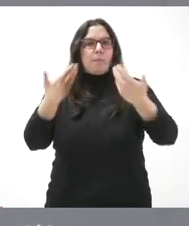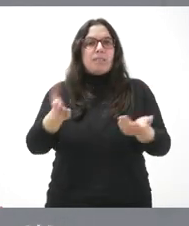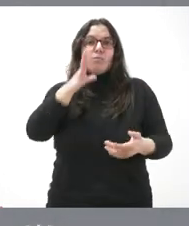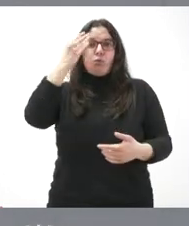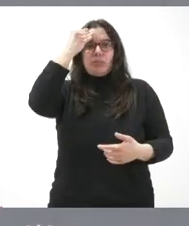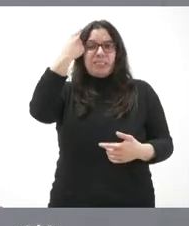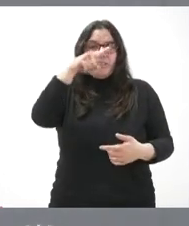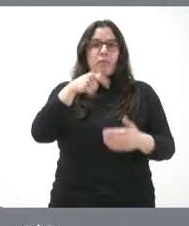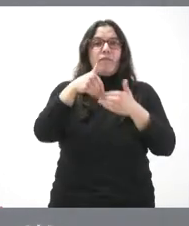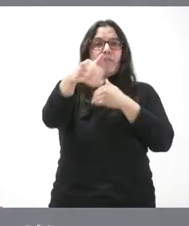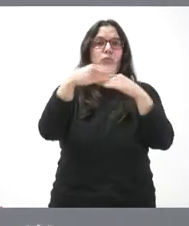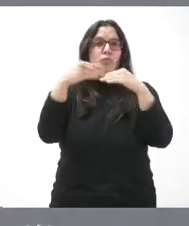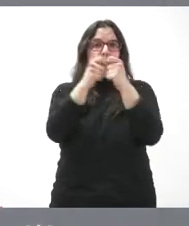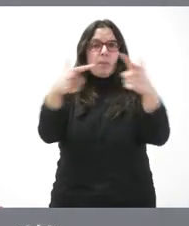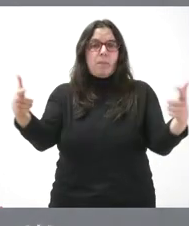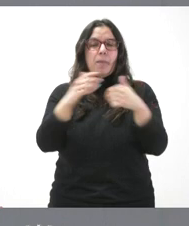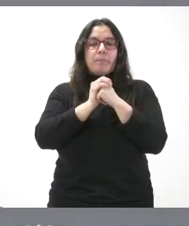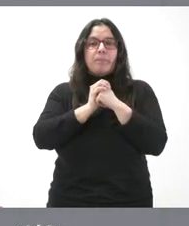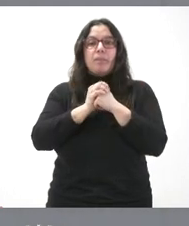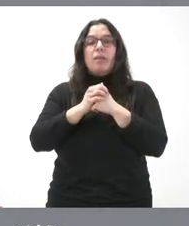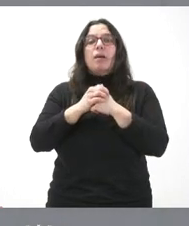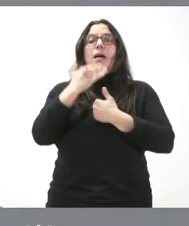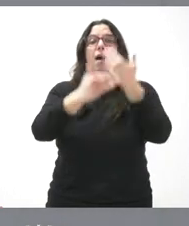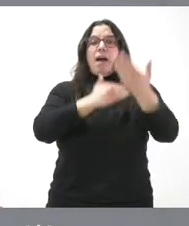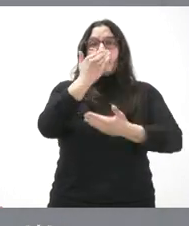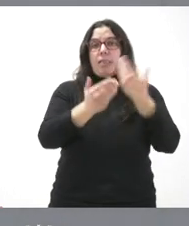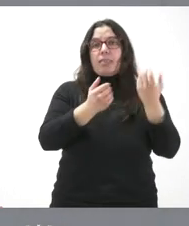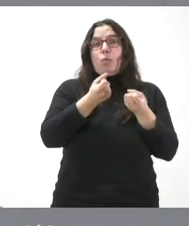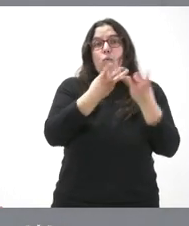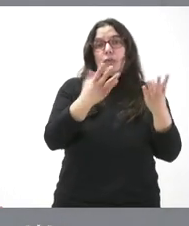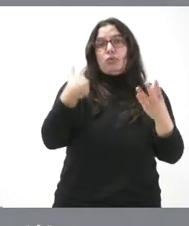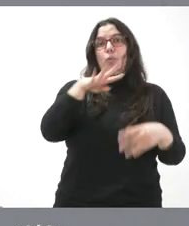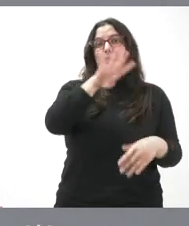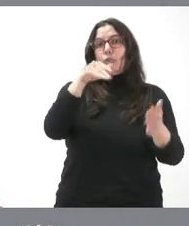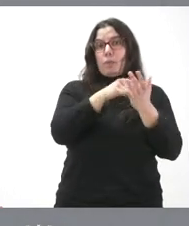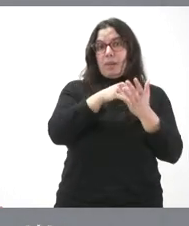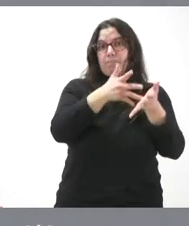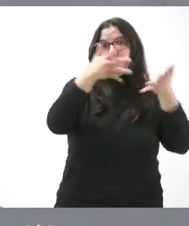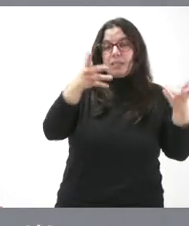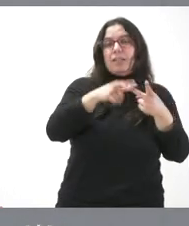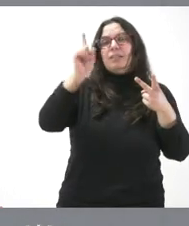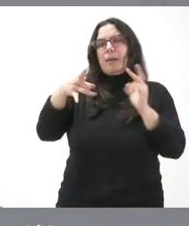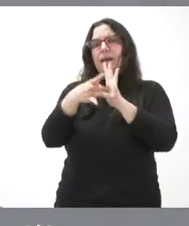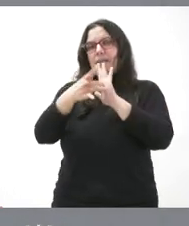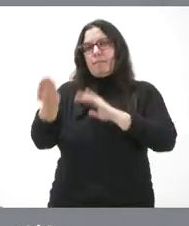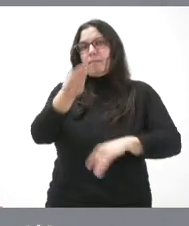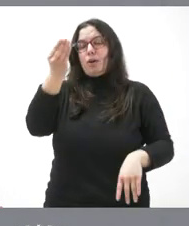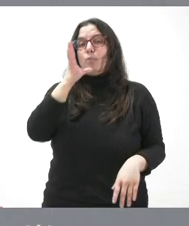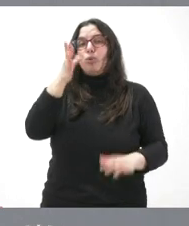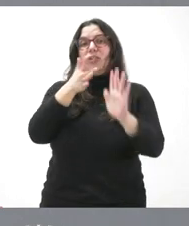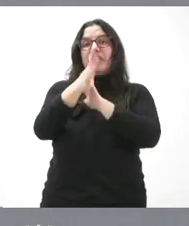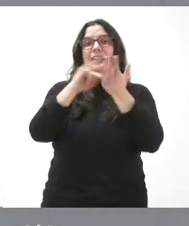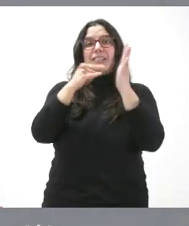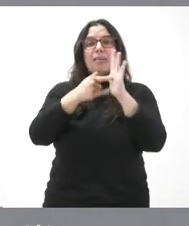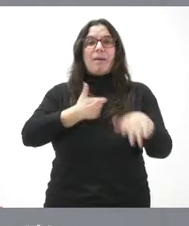incremento en el número de personas. Se avanza en cantidad, ya son 44.000, pero se avanza en calidad, porque saben ustedes que hablamos de un sistema